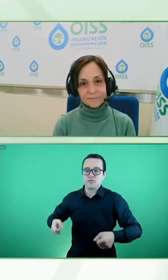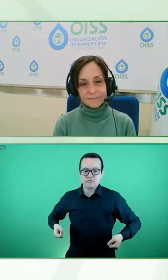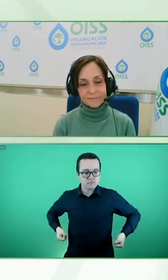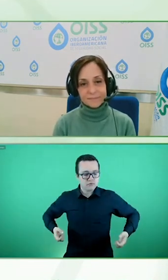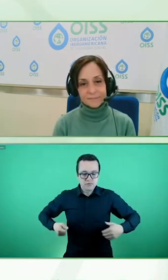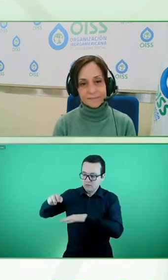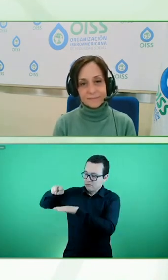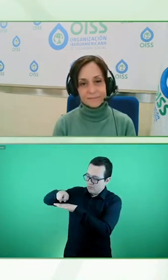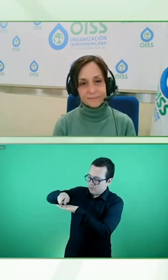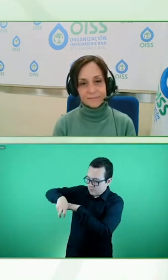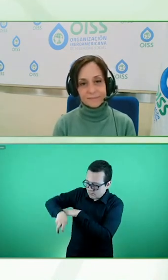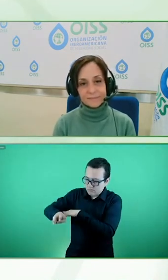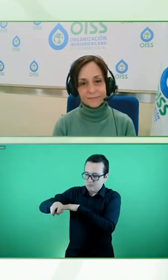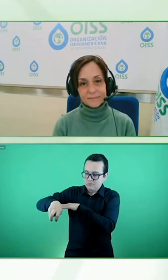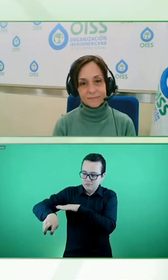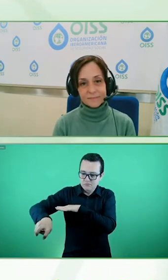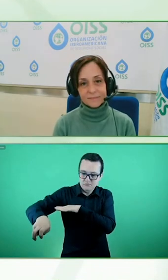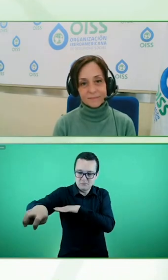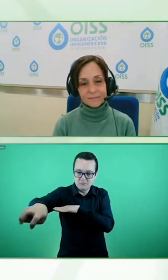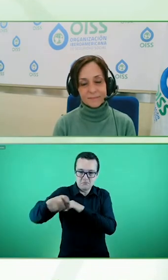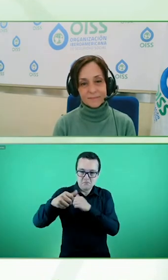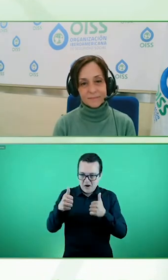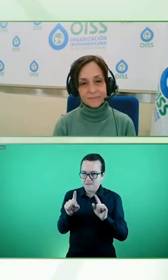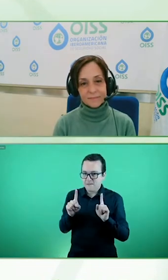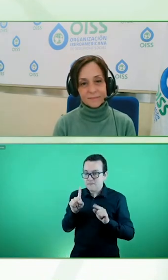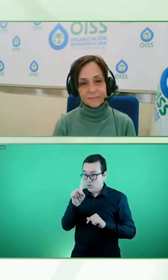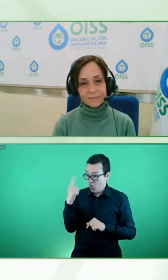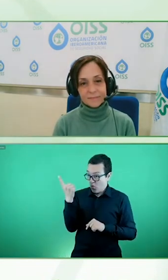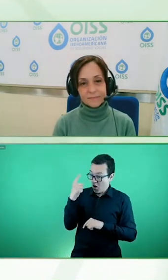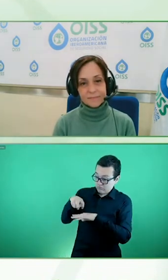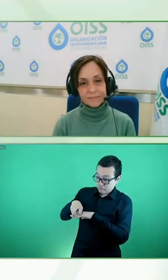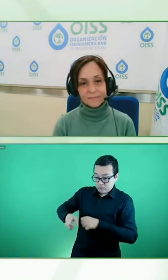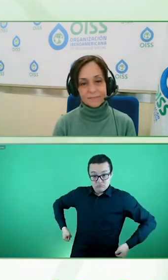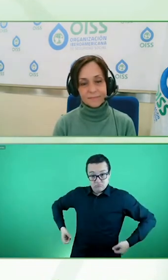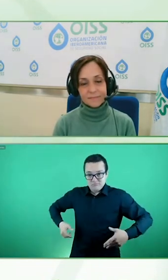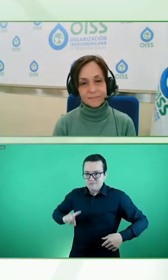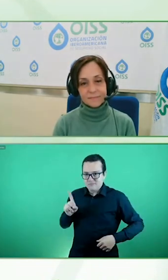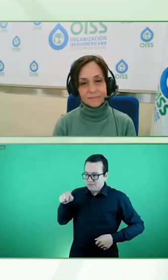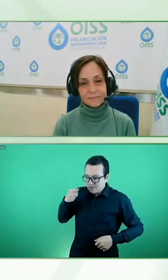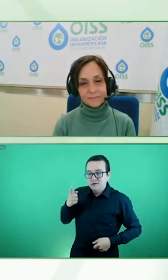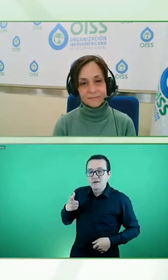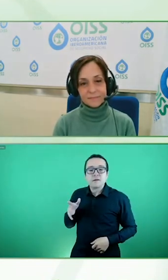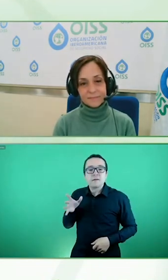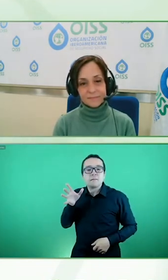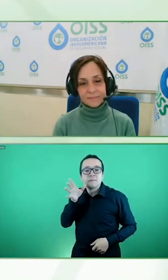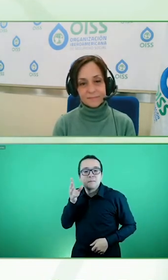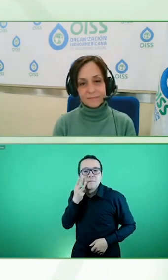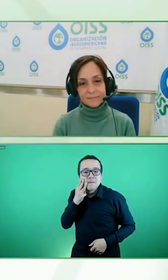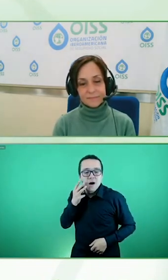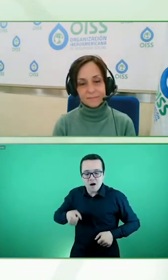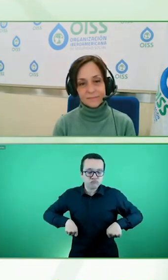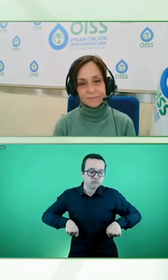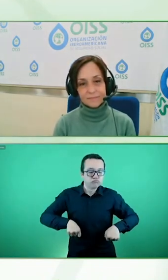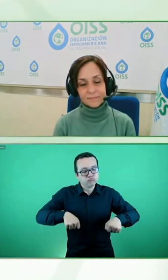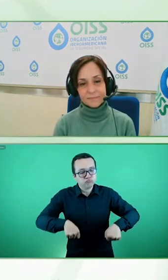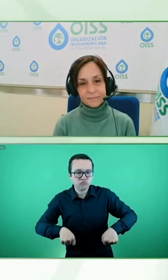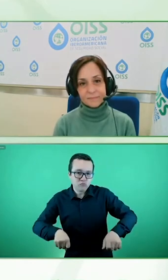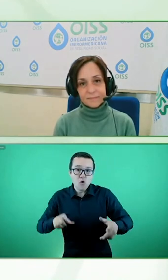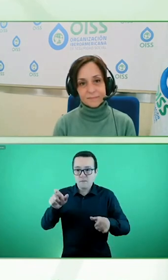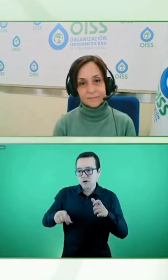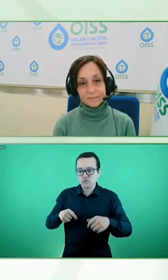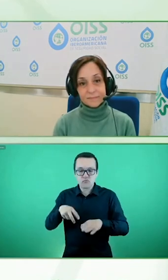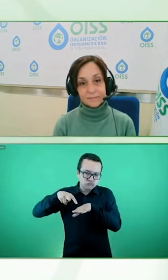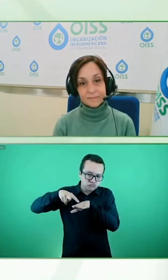cuando hacemos un diseño accesible, universal, los efectos que podemos generar sobre toda la sociedad son muy amplios. Entonces,